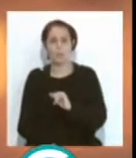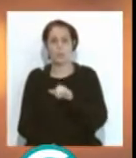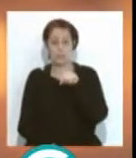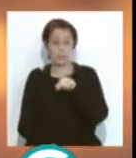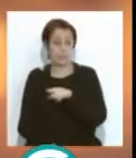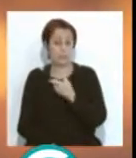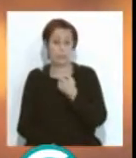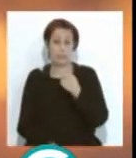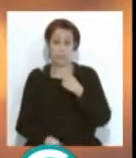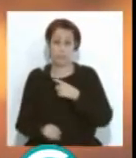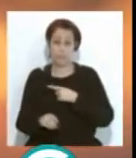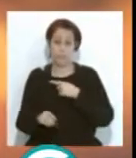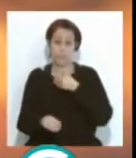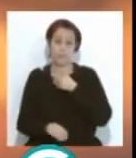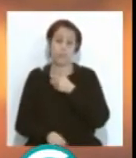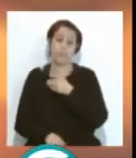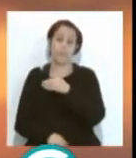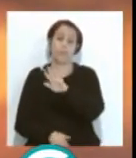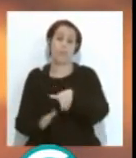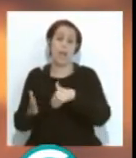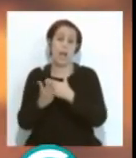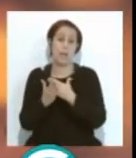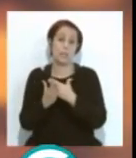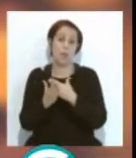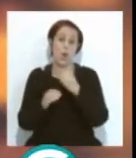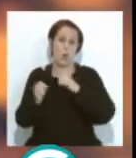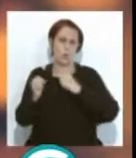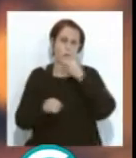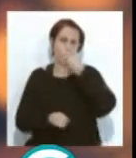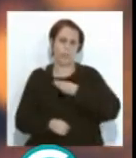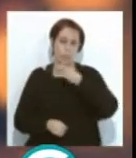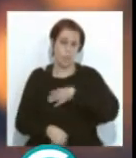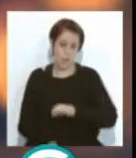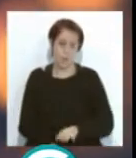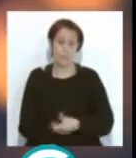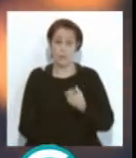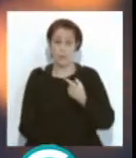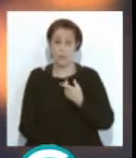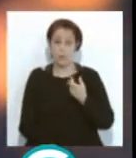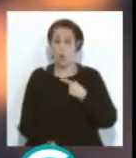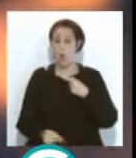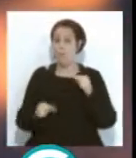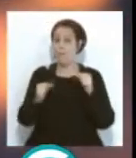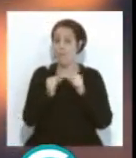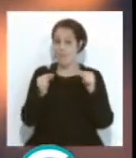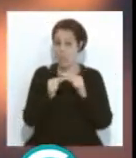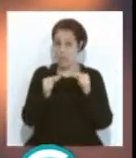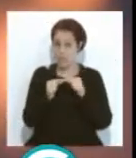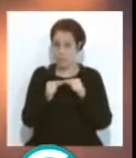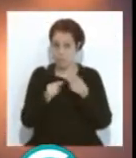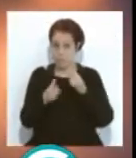este tiempo que nos queda hasta que se pueda tener un buen concurso. Yo creo que sí no soy partidario porque soy de Barbate del término